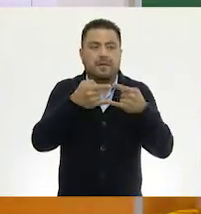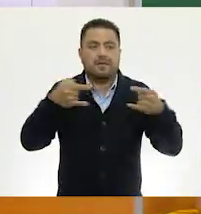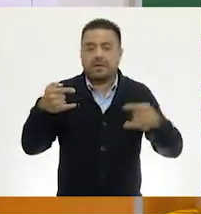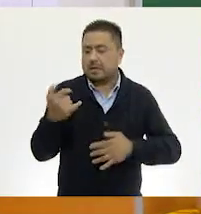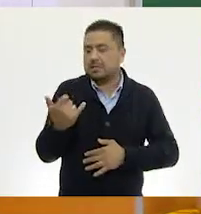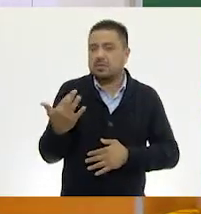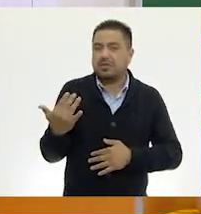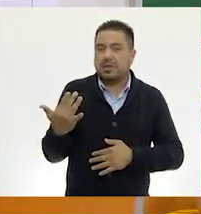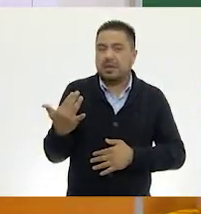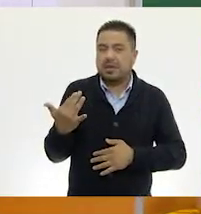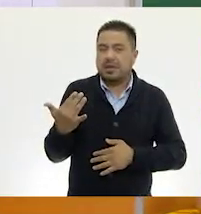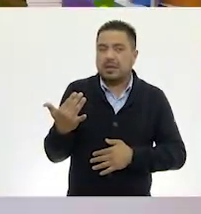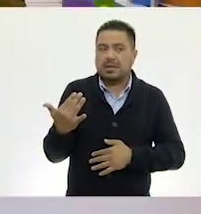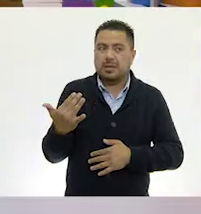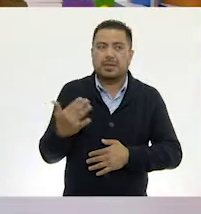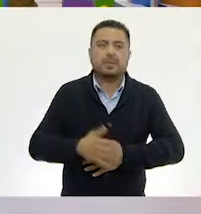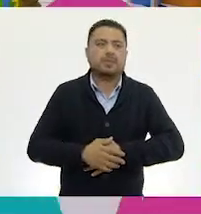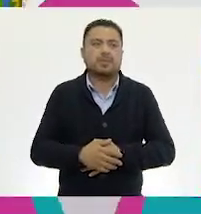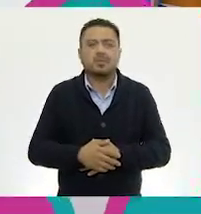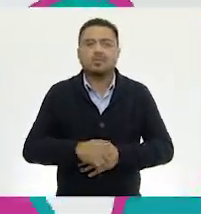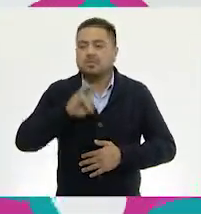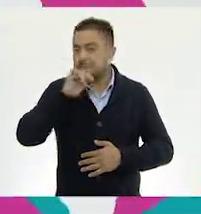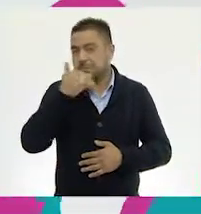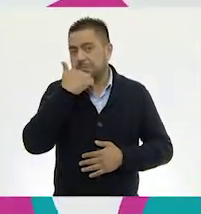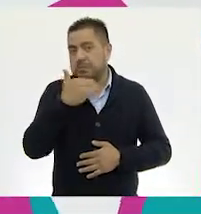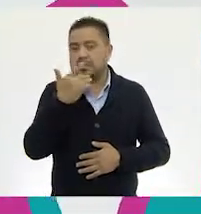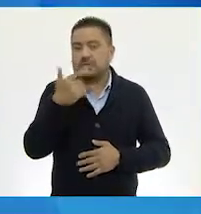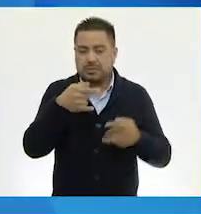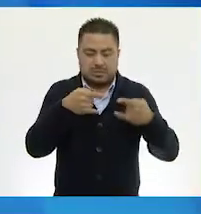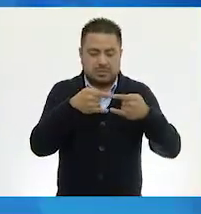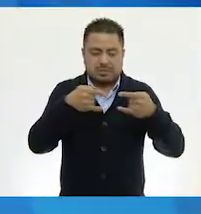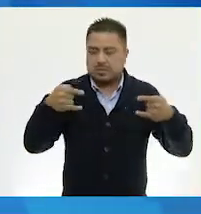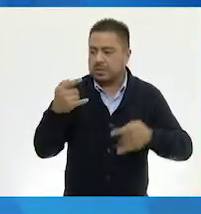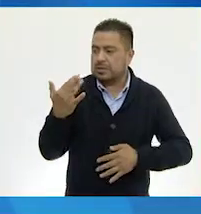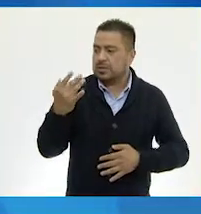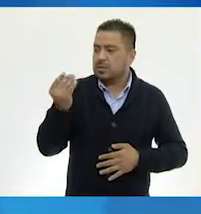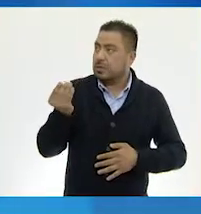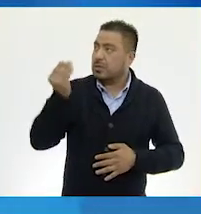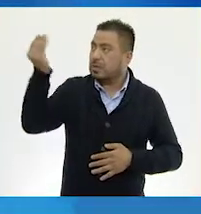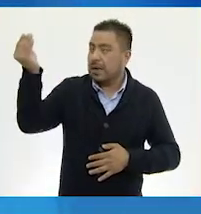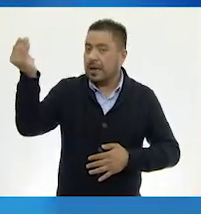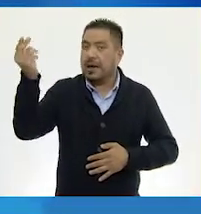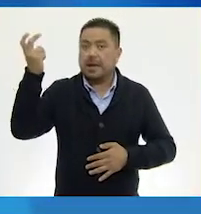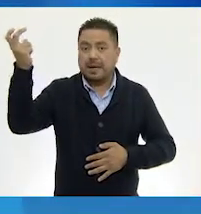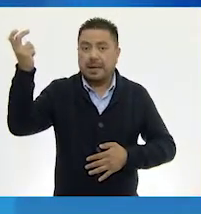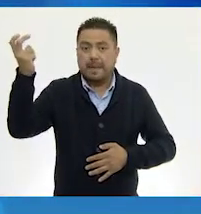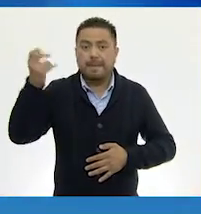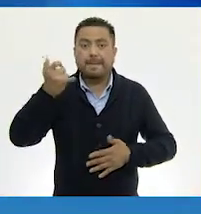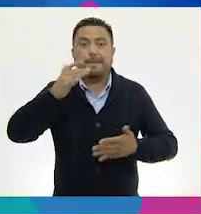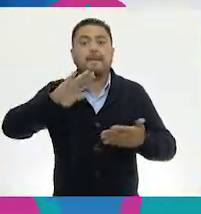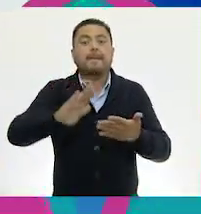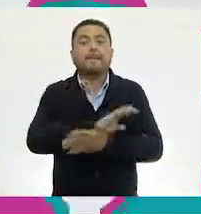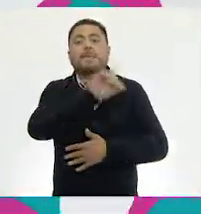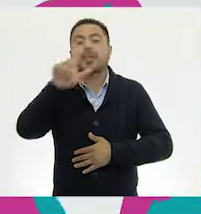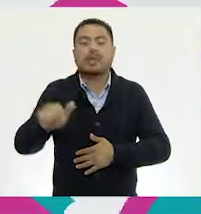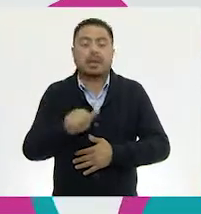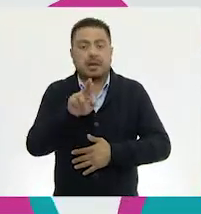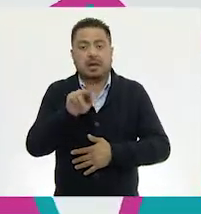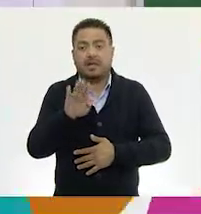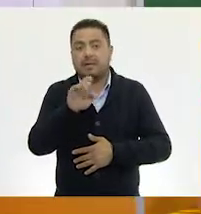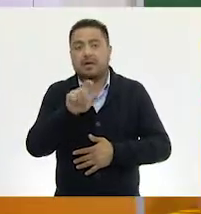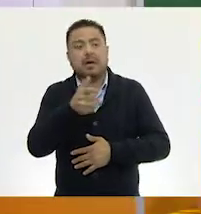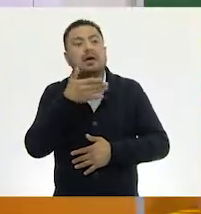50, dice Jimena. Muy bien. Un billete de 50 aquí lo voy a poner. Muy bien. Y después, Rafael.